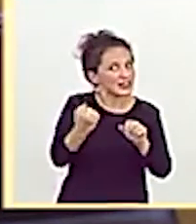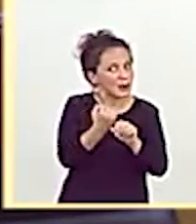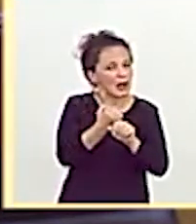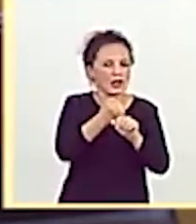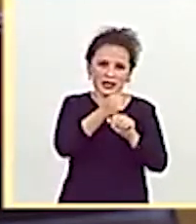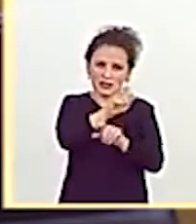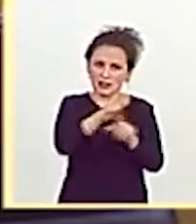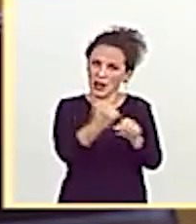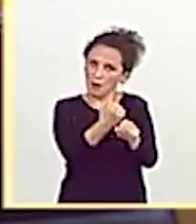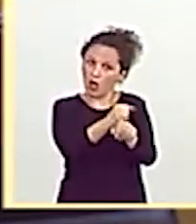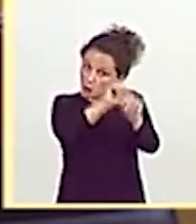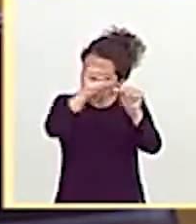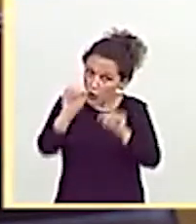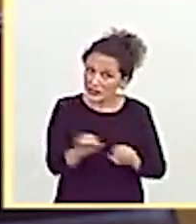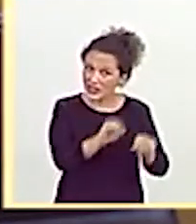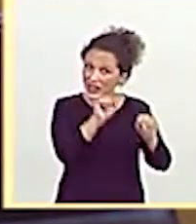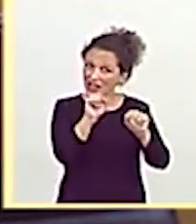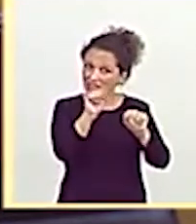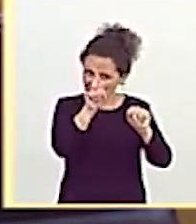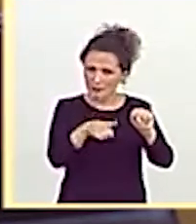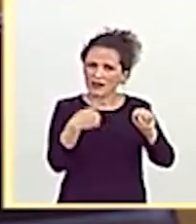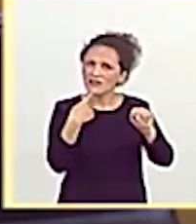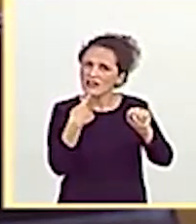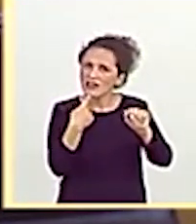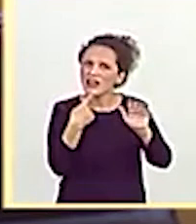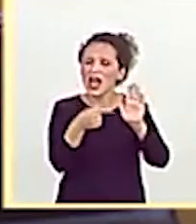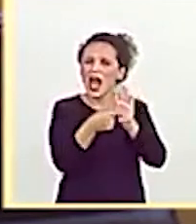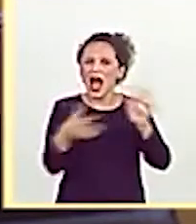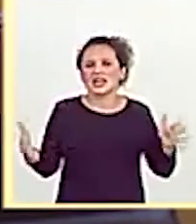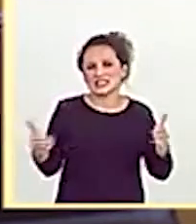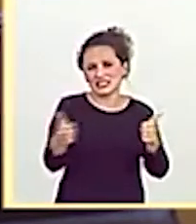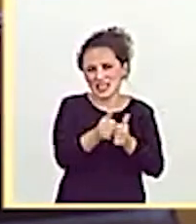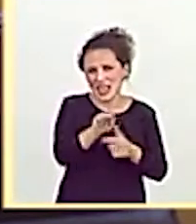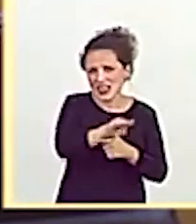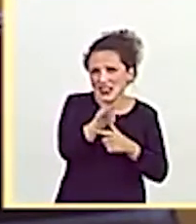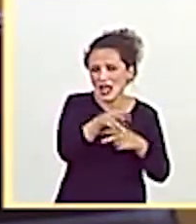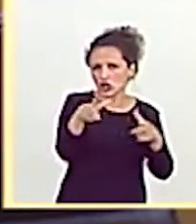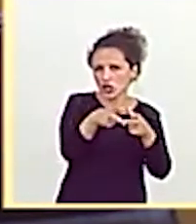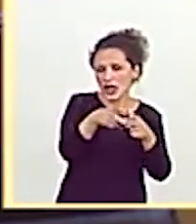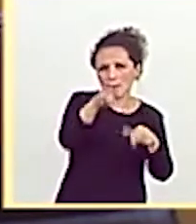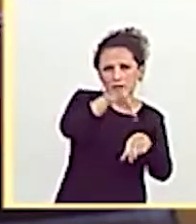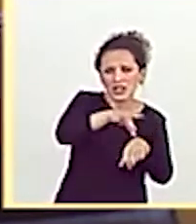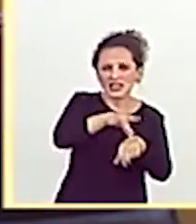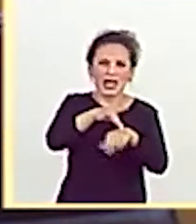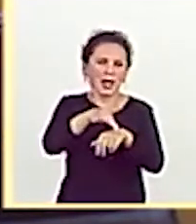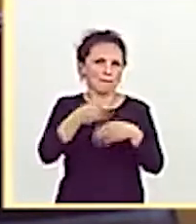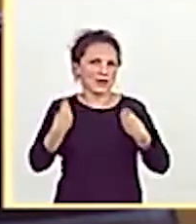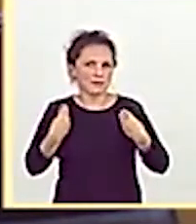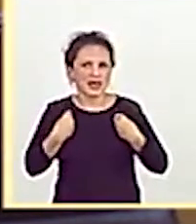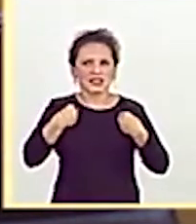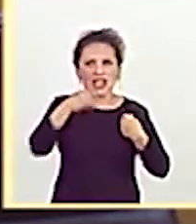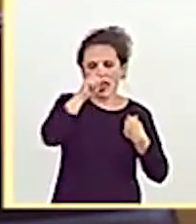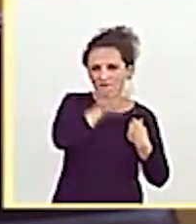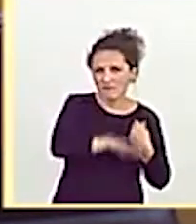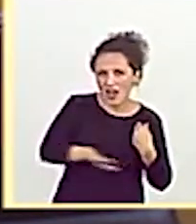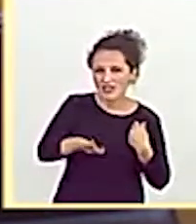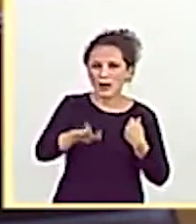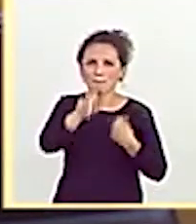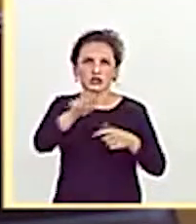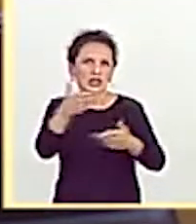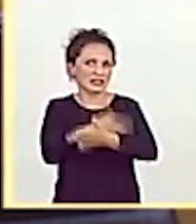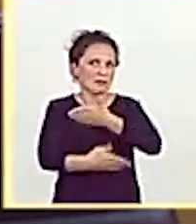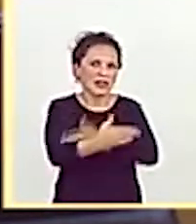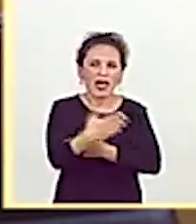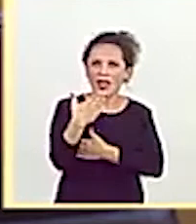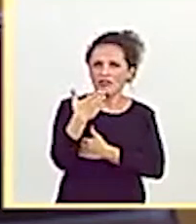trabajadores no es menos cierto que también habla de asistencia social y médica, de vivienda, de familia, de infancia de personas con discapacidad, de personas con